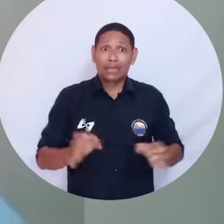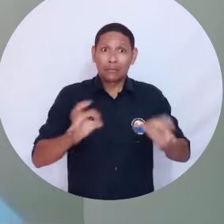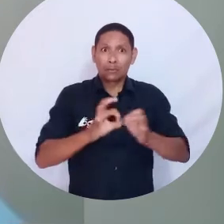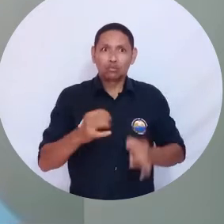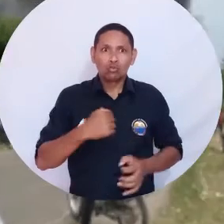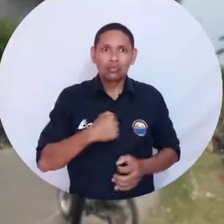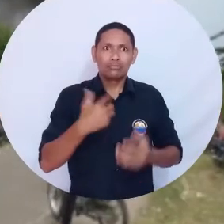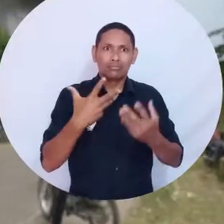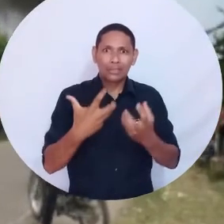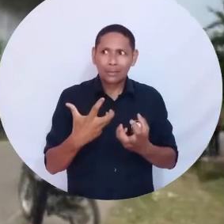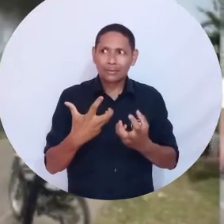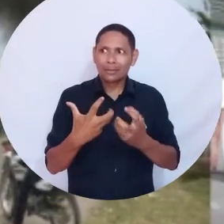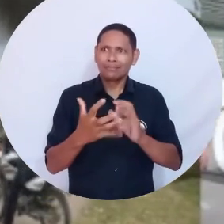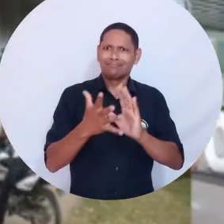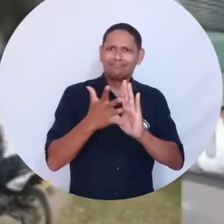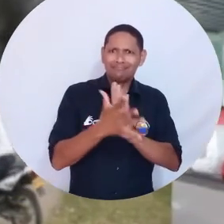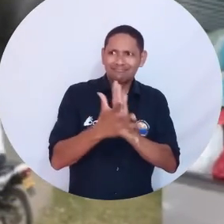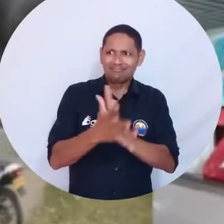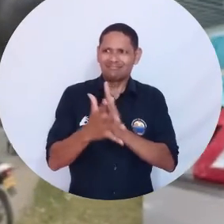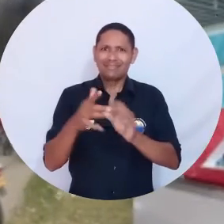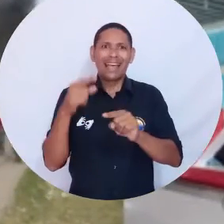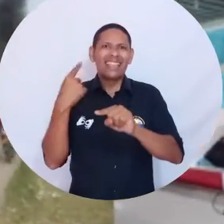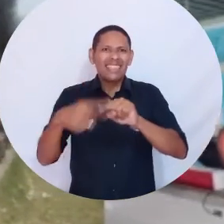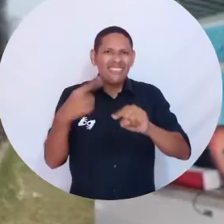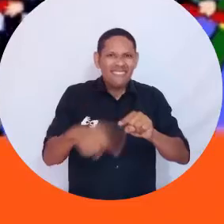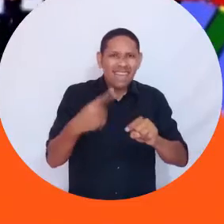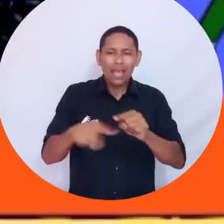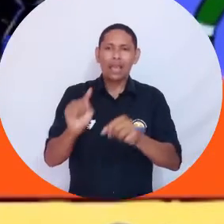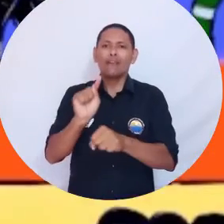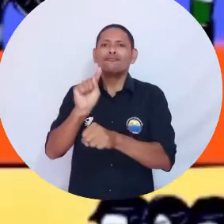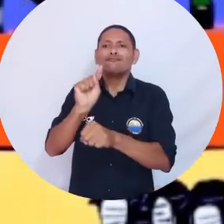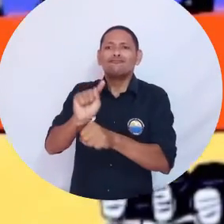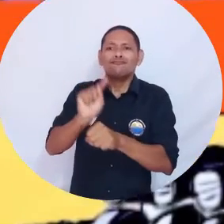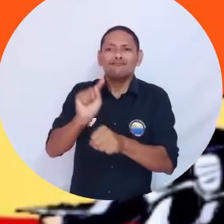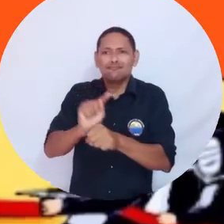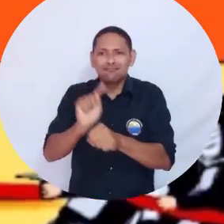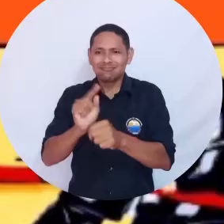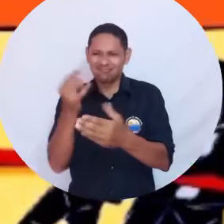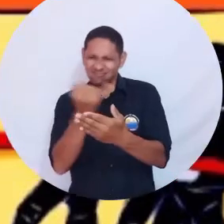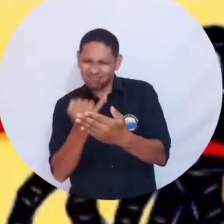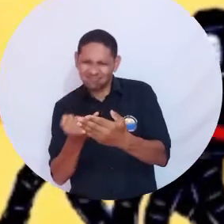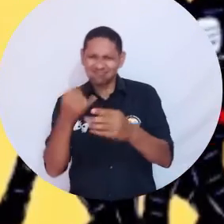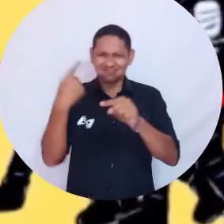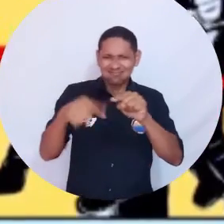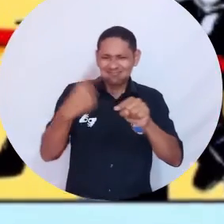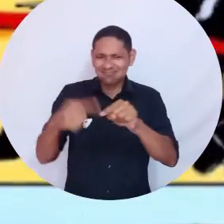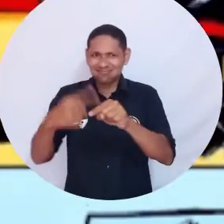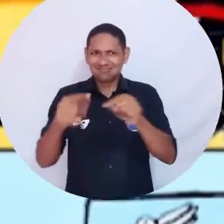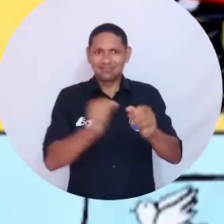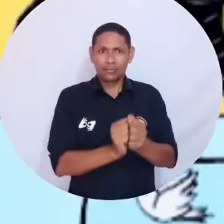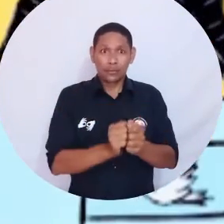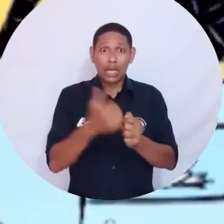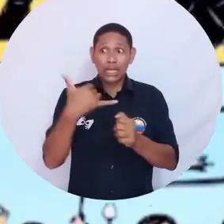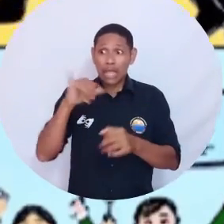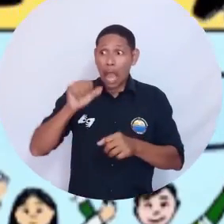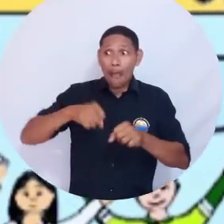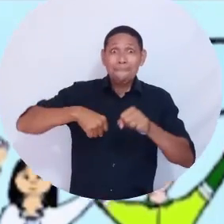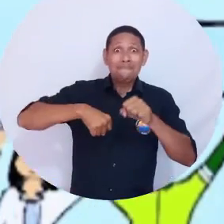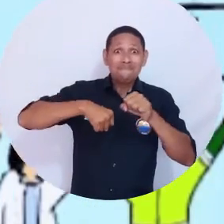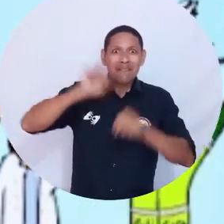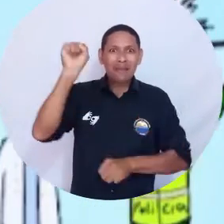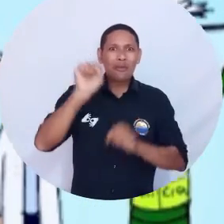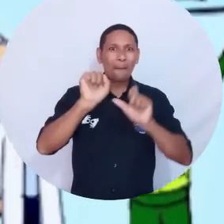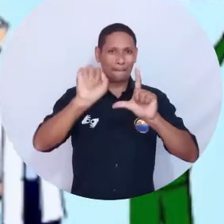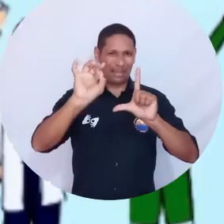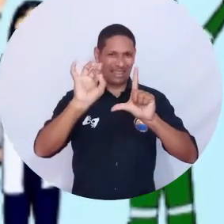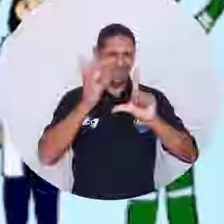el género de la sátira, de la caricatura política tiene que ser muy determinada. A través de una premiación